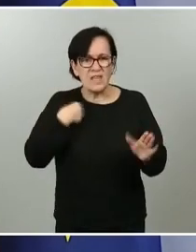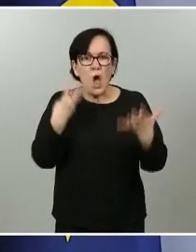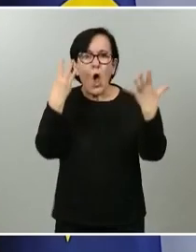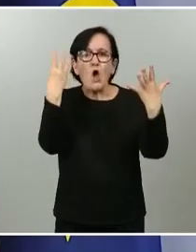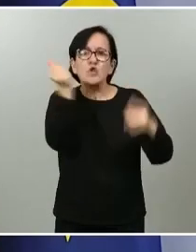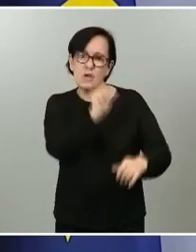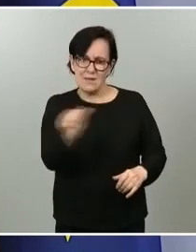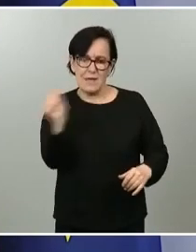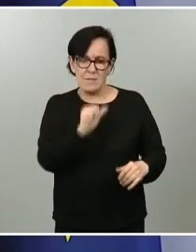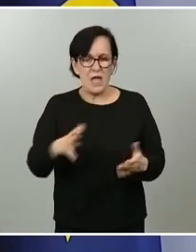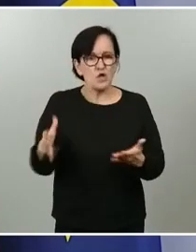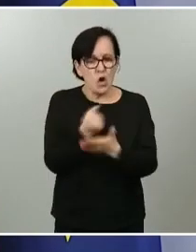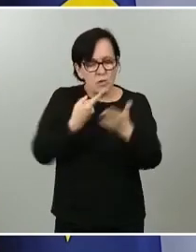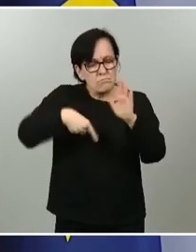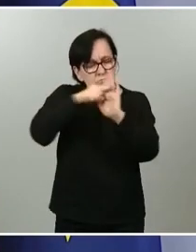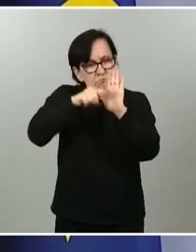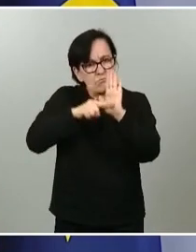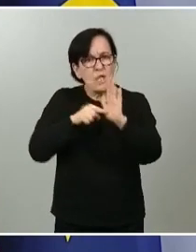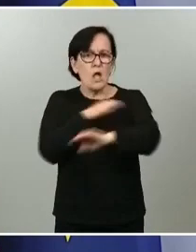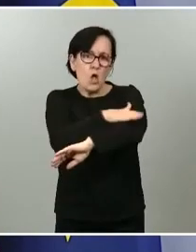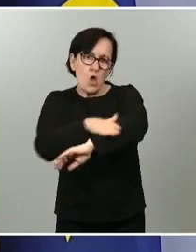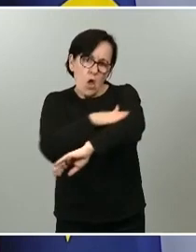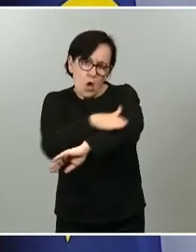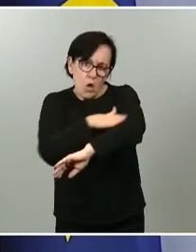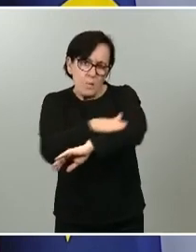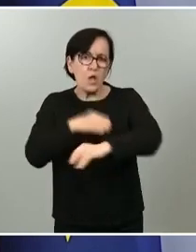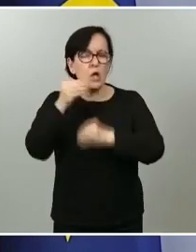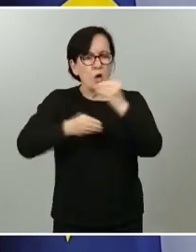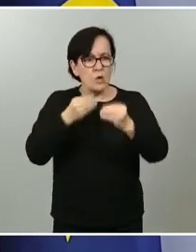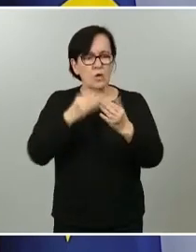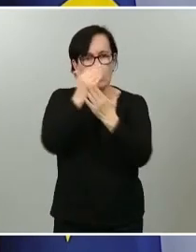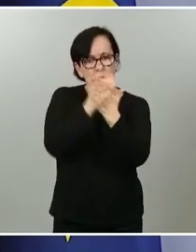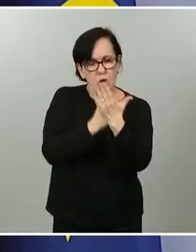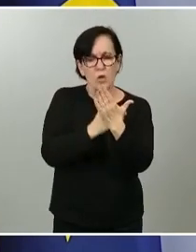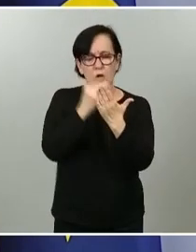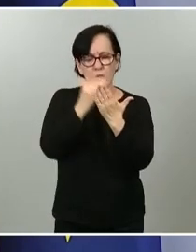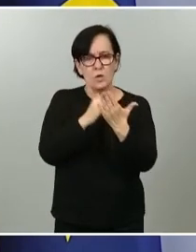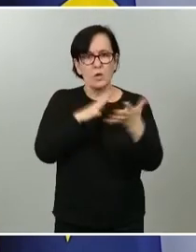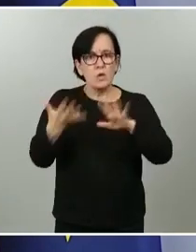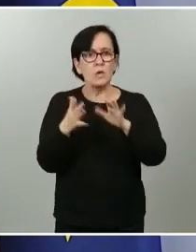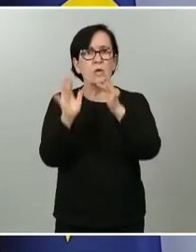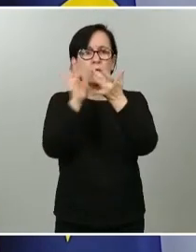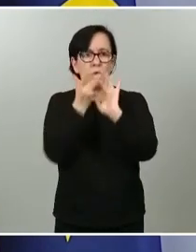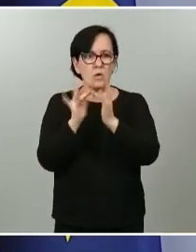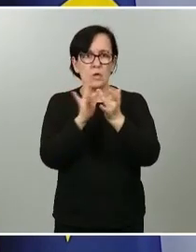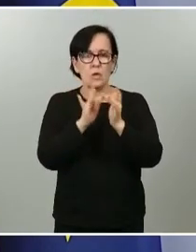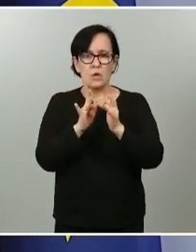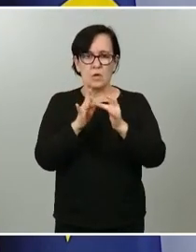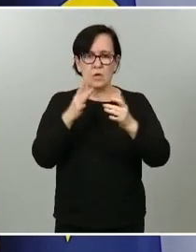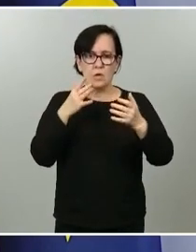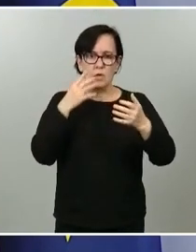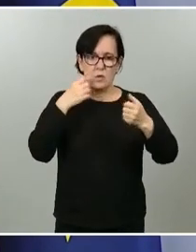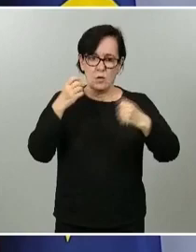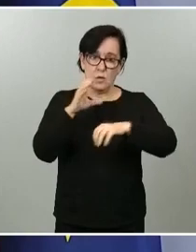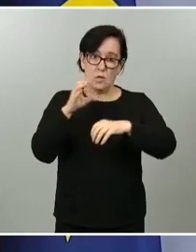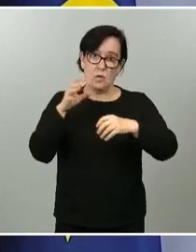de todas las medidas que el Gobierno ha ido dictando en conjunción con las autoridades sanitarias de las comunidades autónomas.